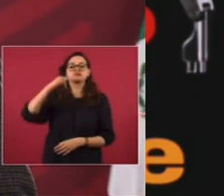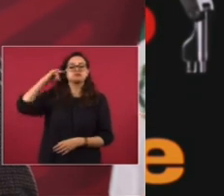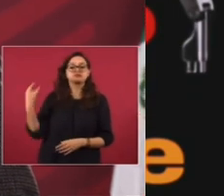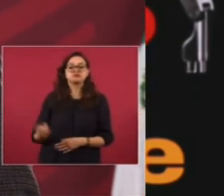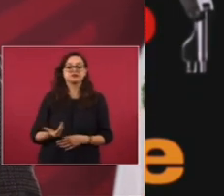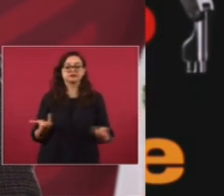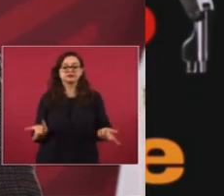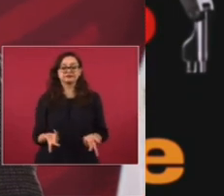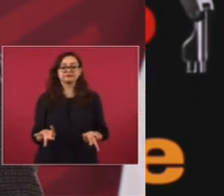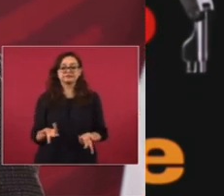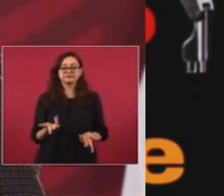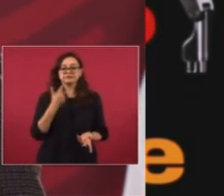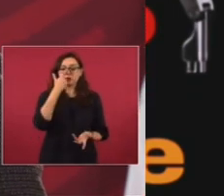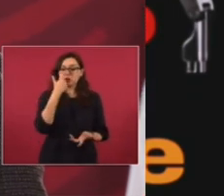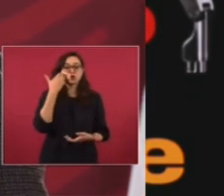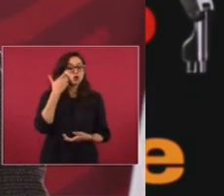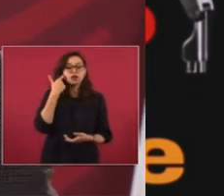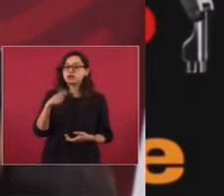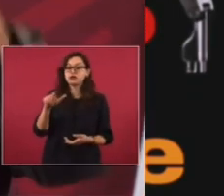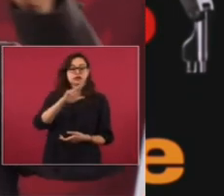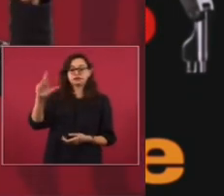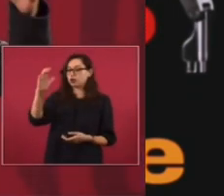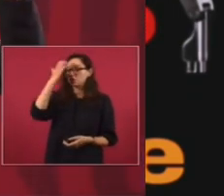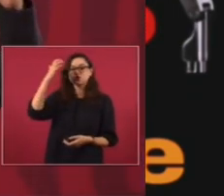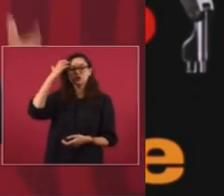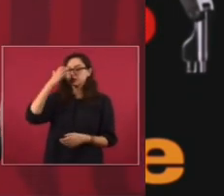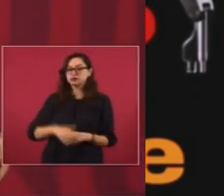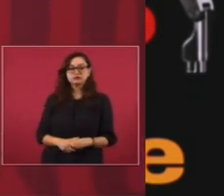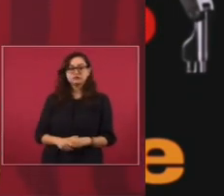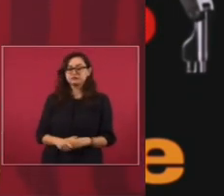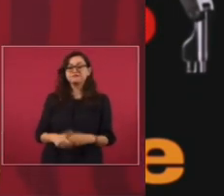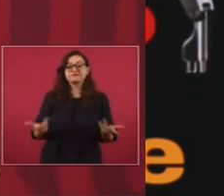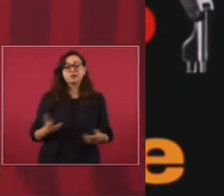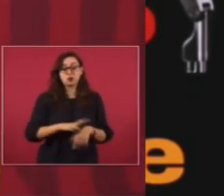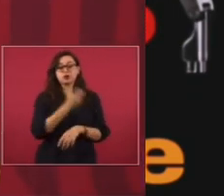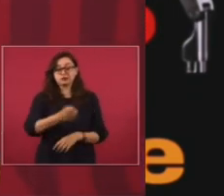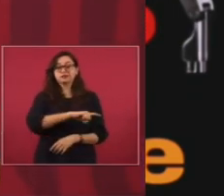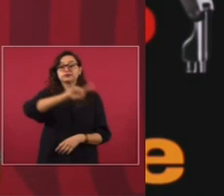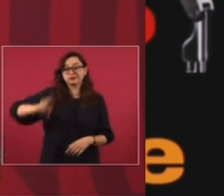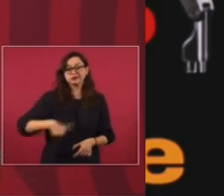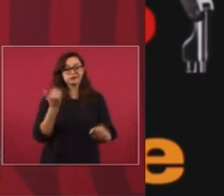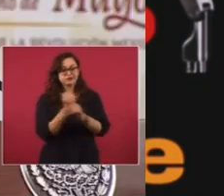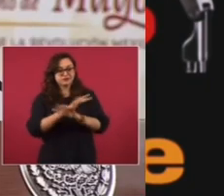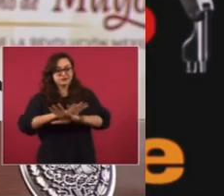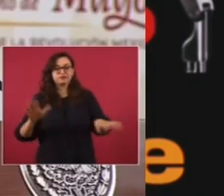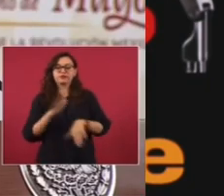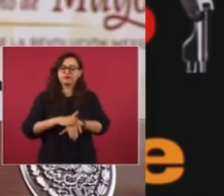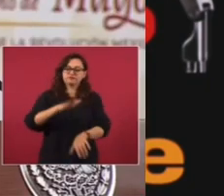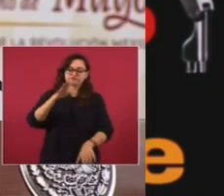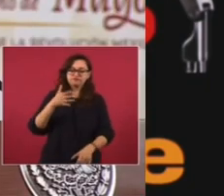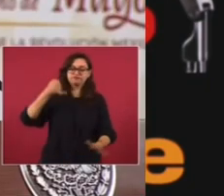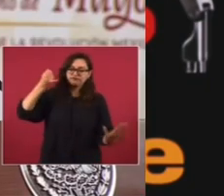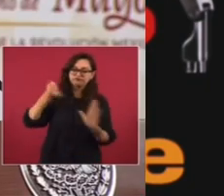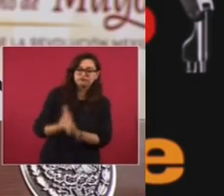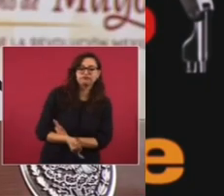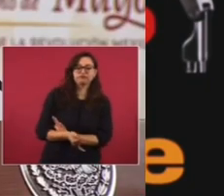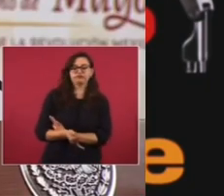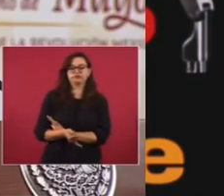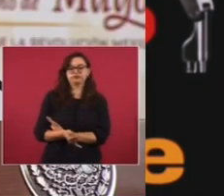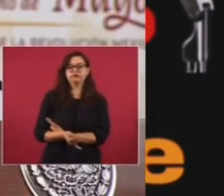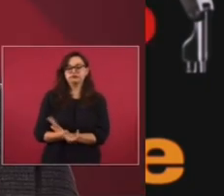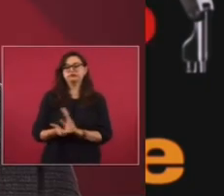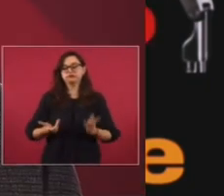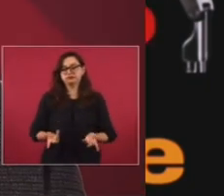Pues los pobres. Siempre, todo caso y en todo momento, tiene que haber un motivo por el cual luchar.